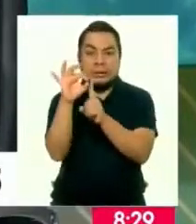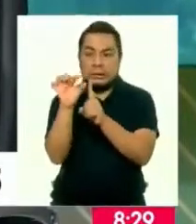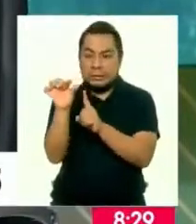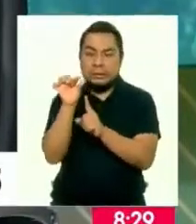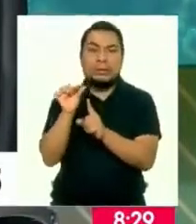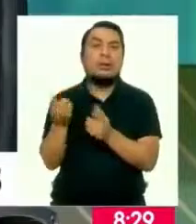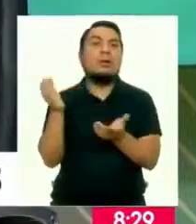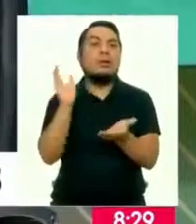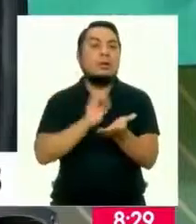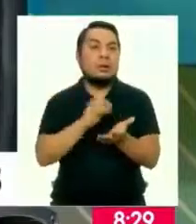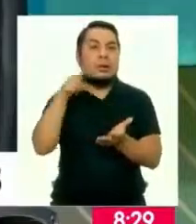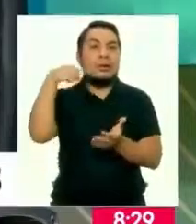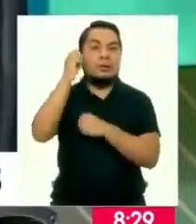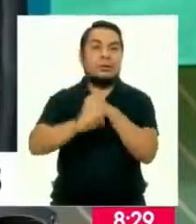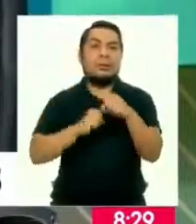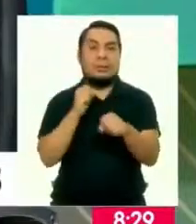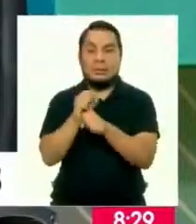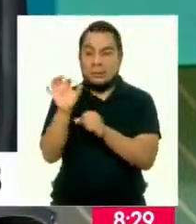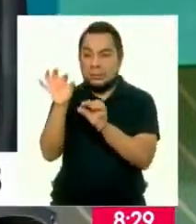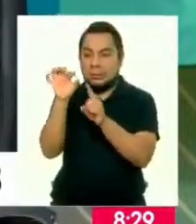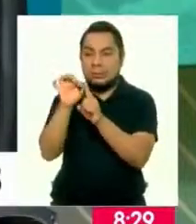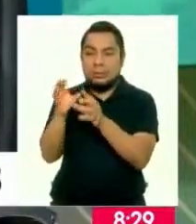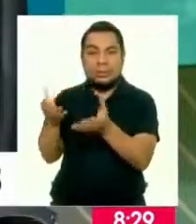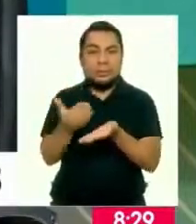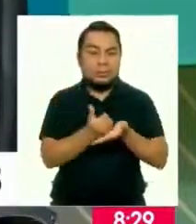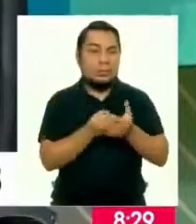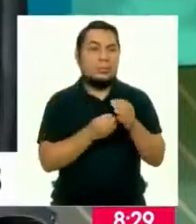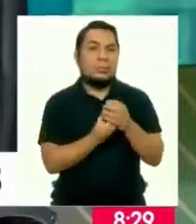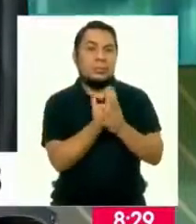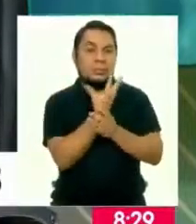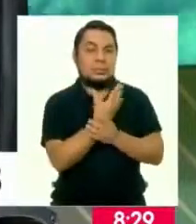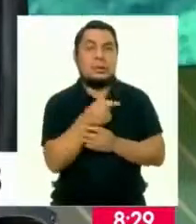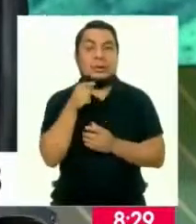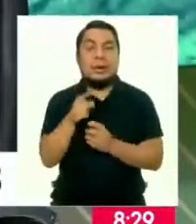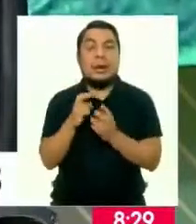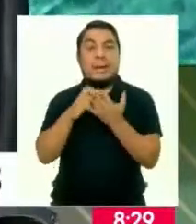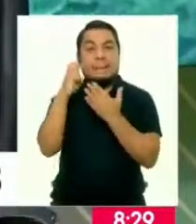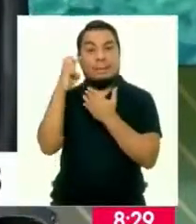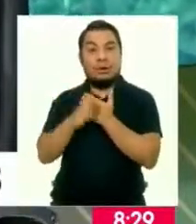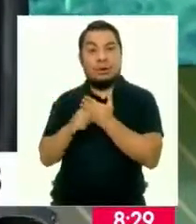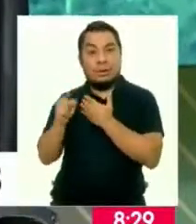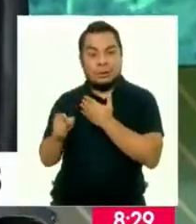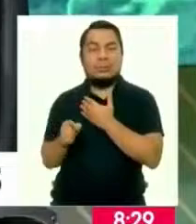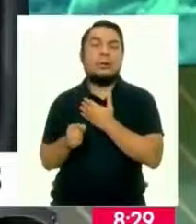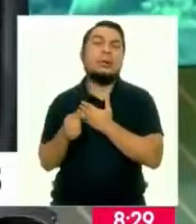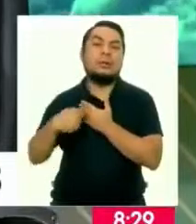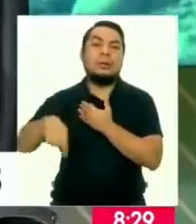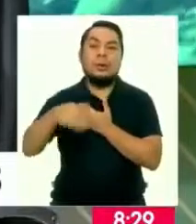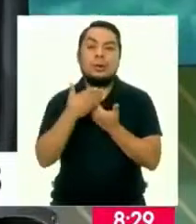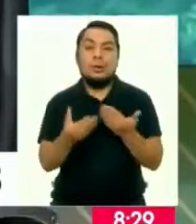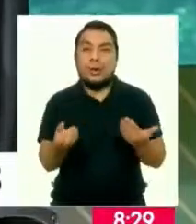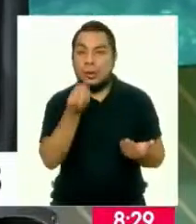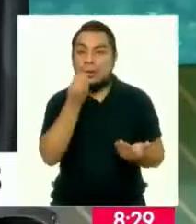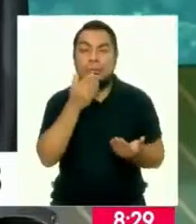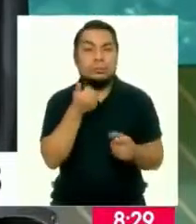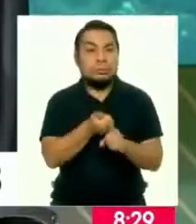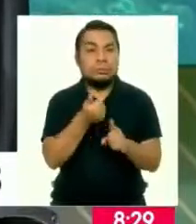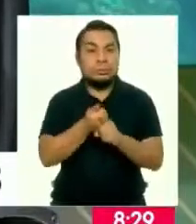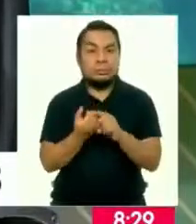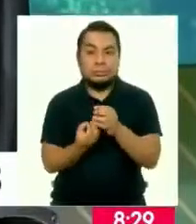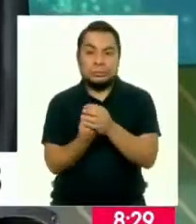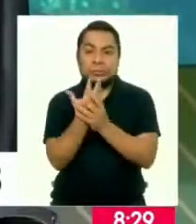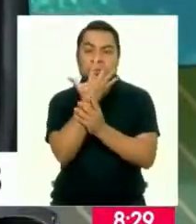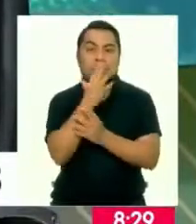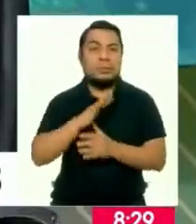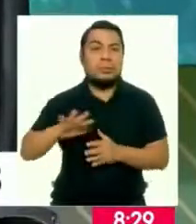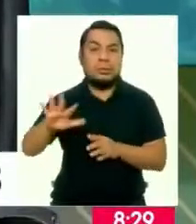producirlas el siguiente año. Entonces, con Apachicuy lo que buscamos es consumir nuestros productos, los productos que se producen